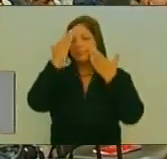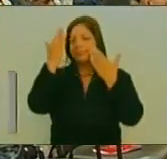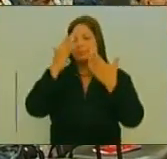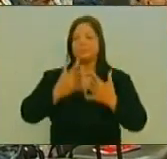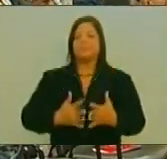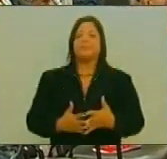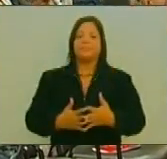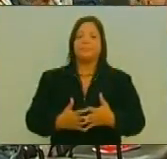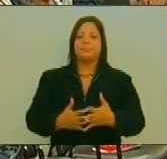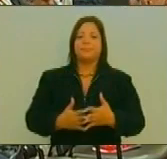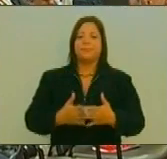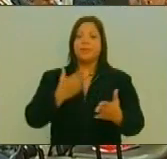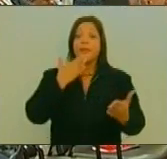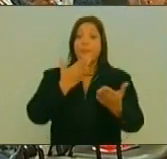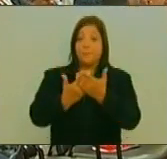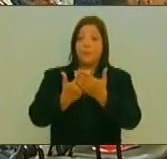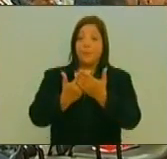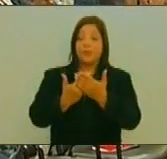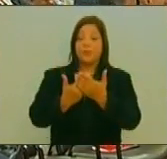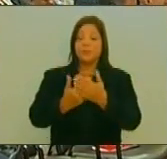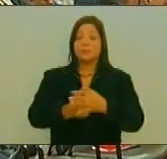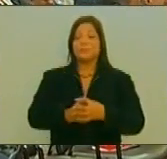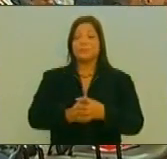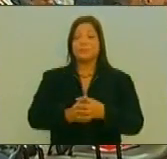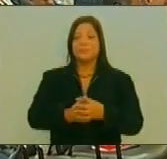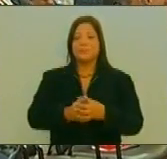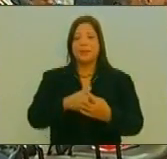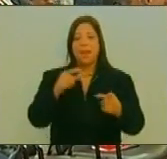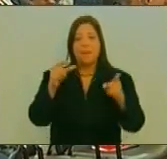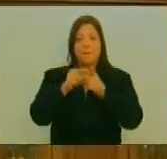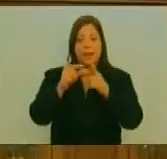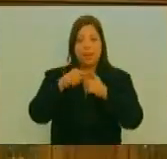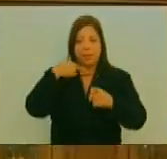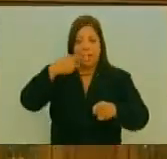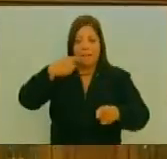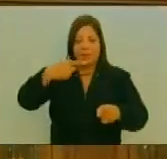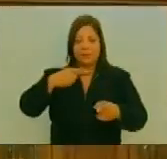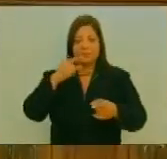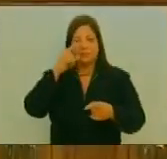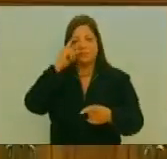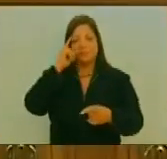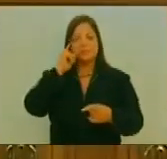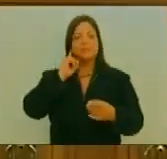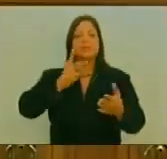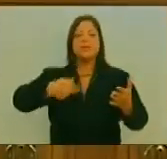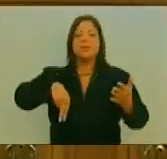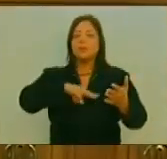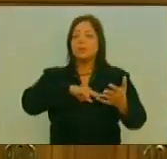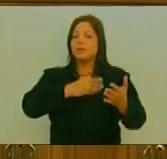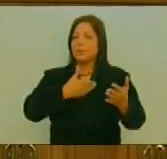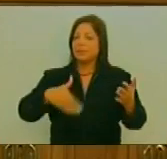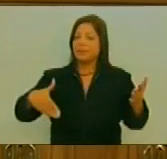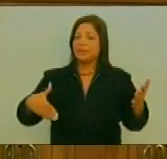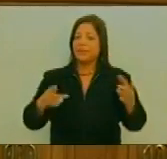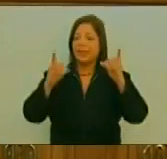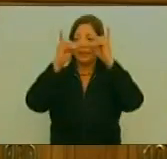Le he pedido La palabra Hoy a Nuestra querida Delcy